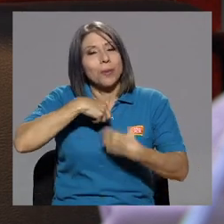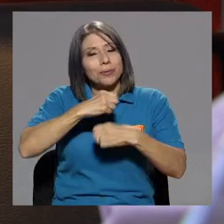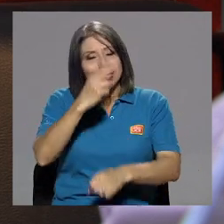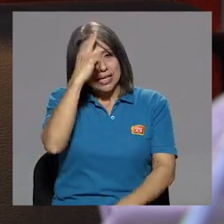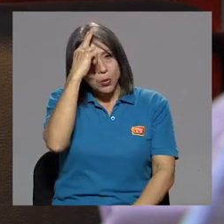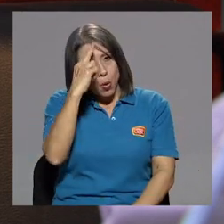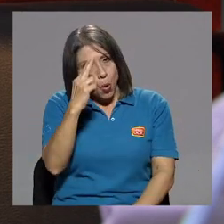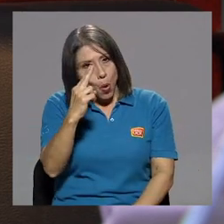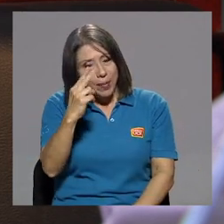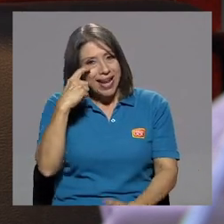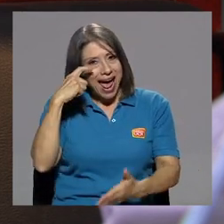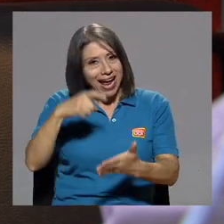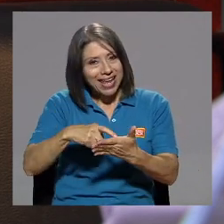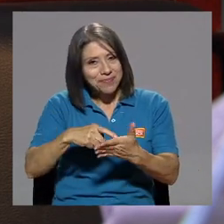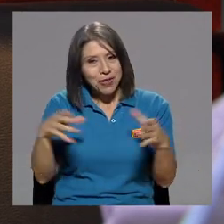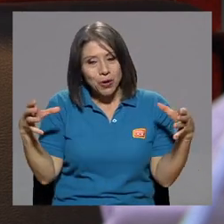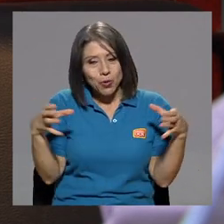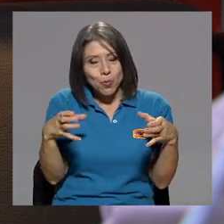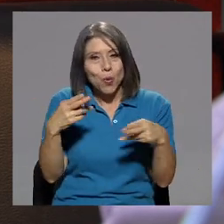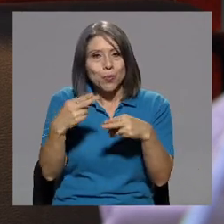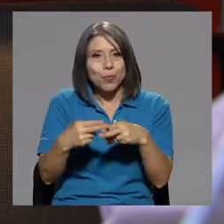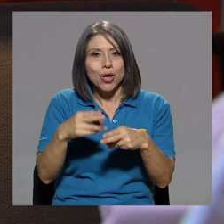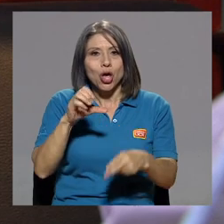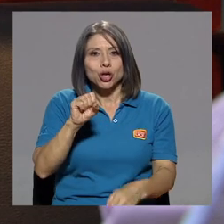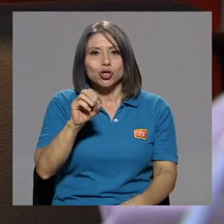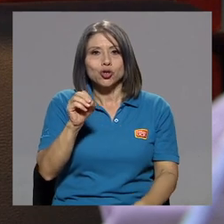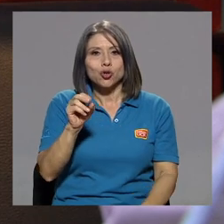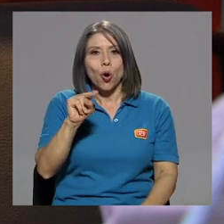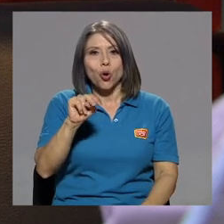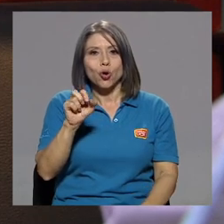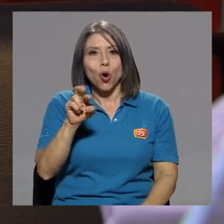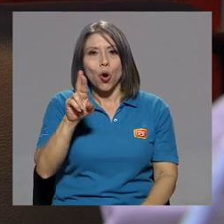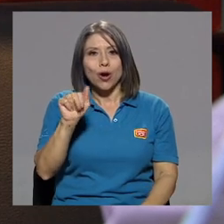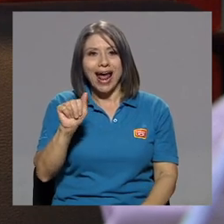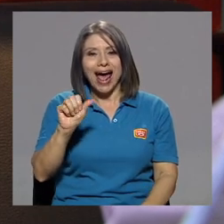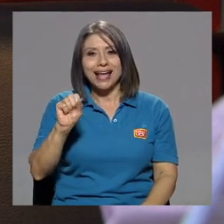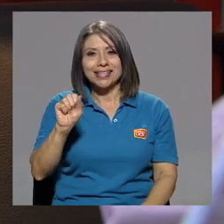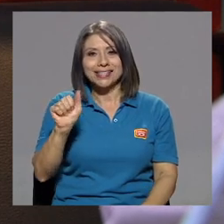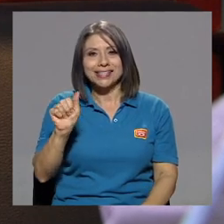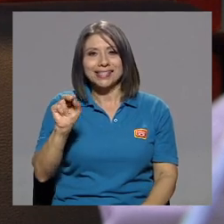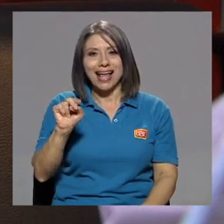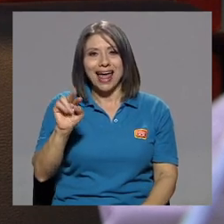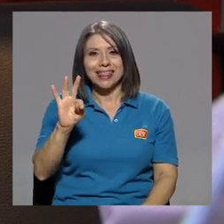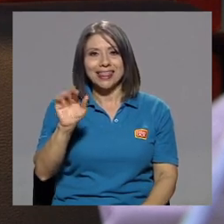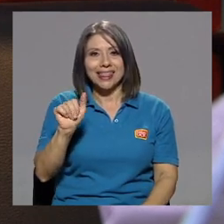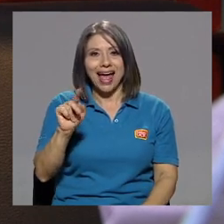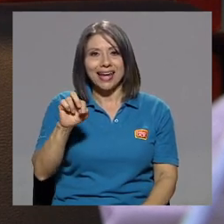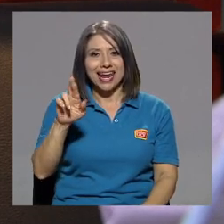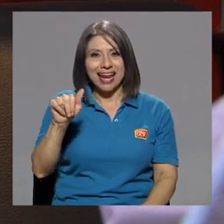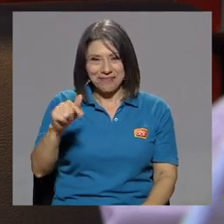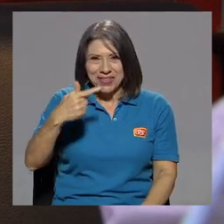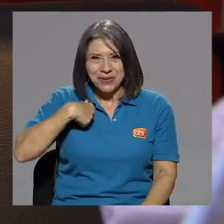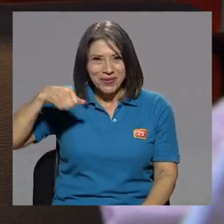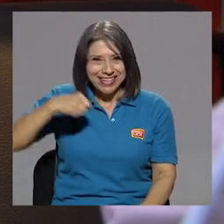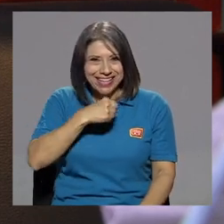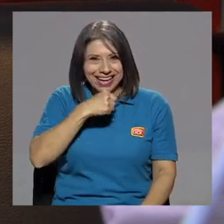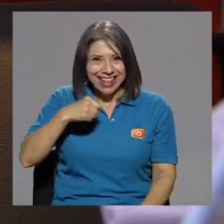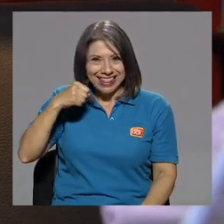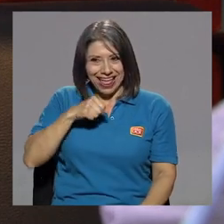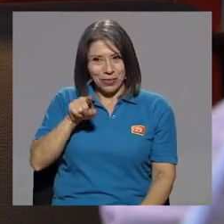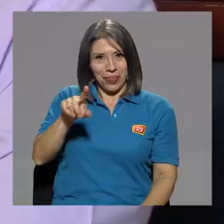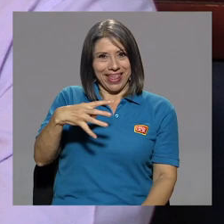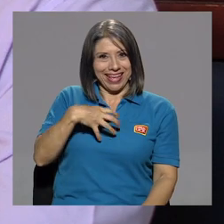homenaje a la sonora santanera y voy a estar cantando a la gente canciones de la sonora